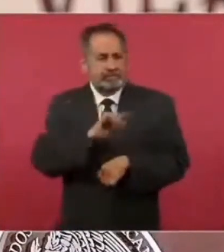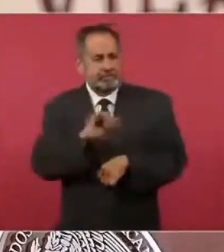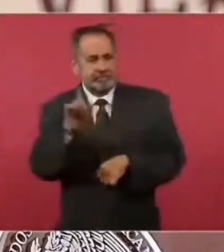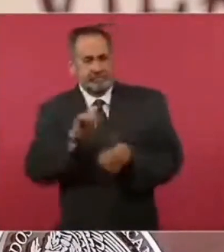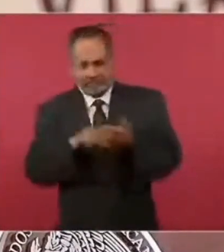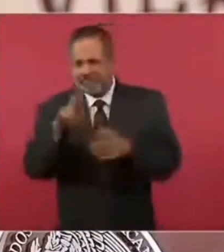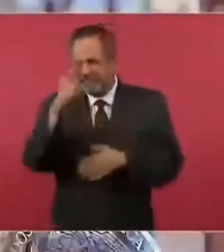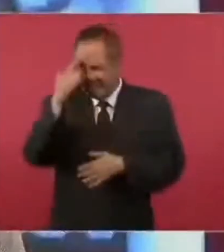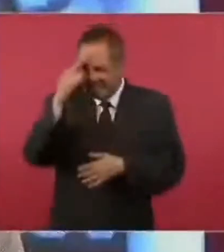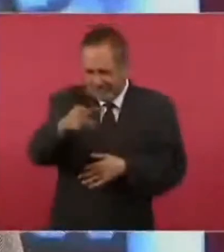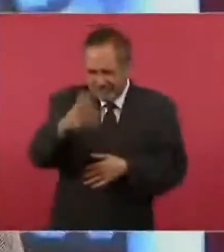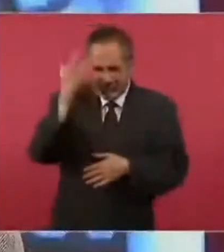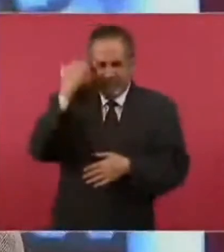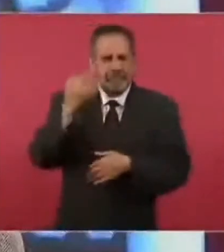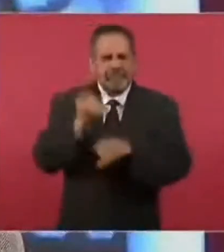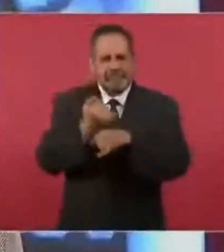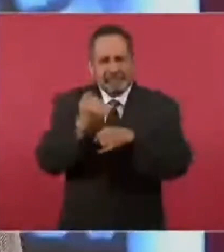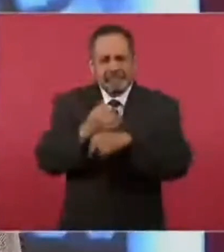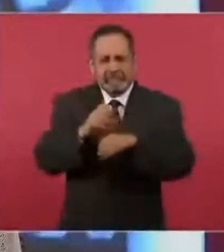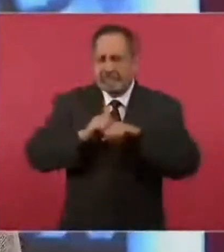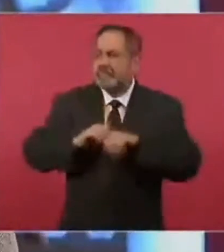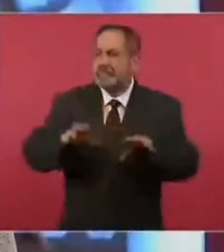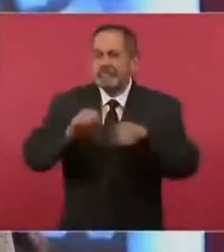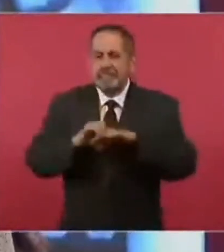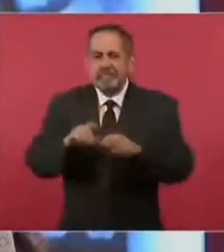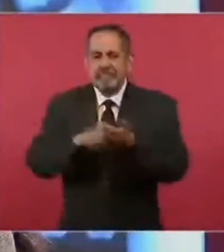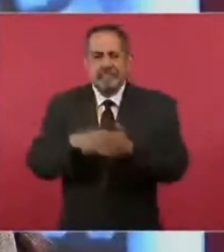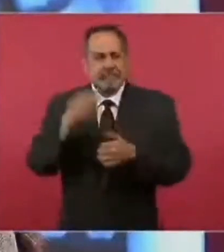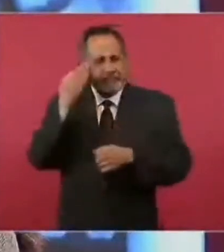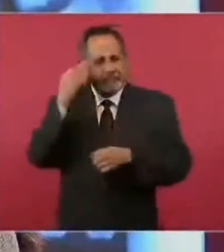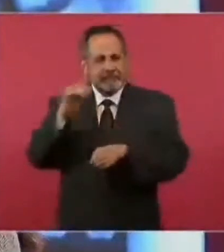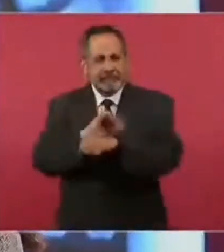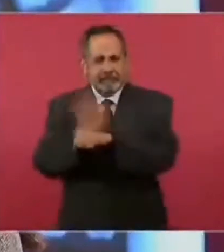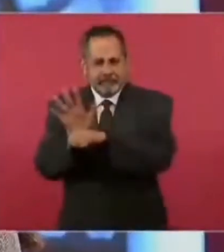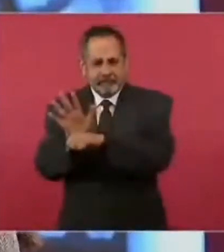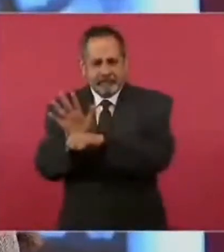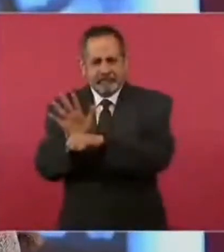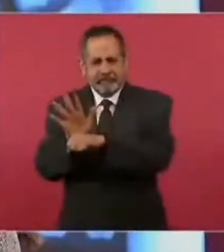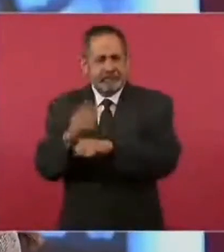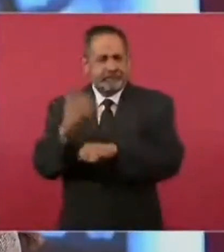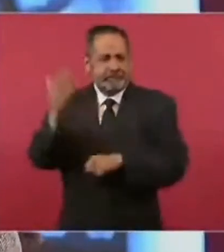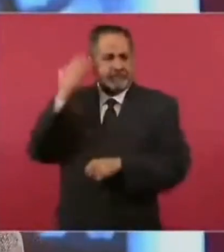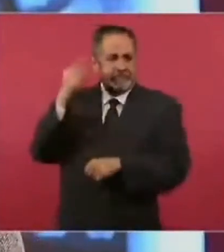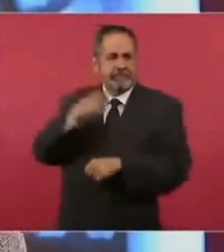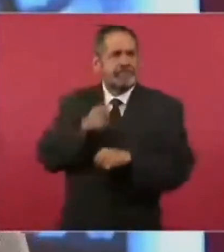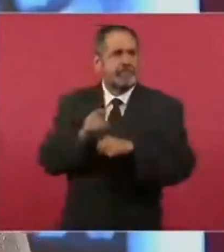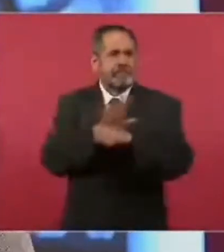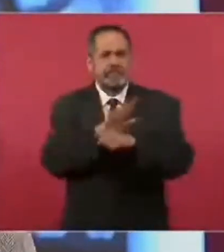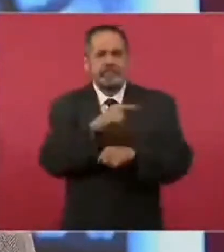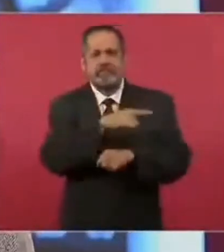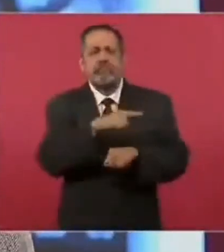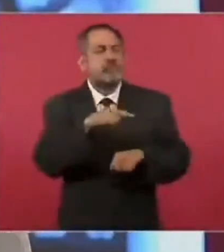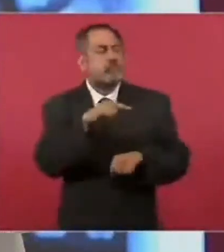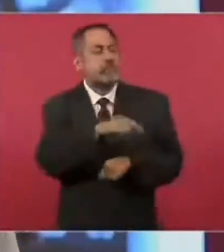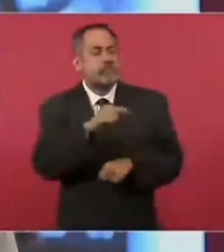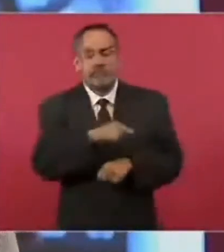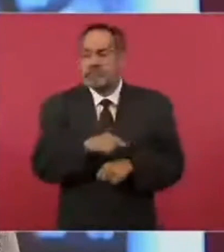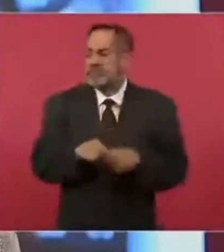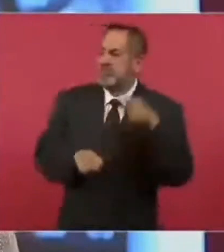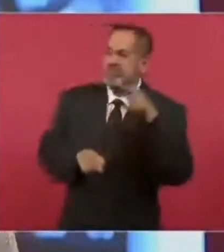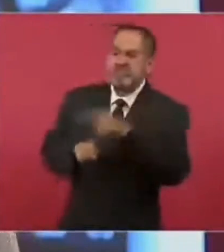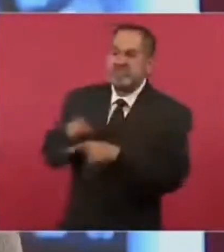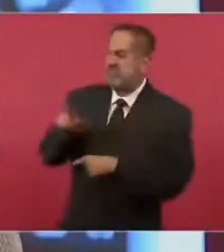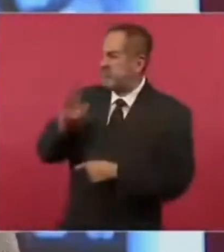famosa, ustedes recordarán, redes sociales, durante la pandemia por COVID-19, sobre todo por cuestionar la